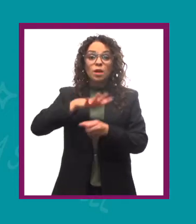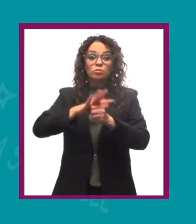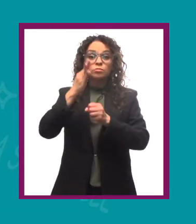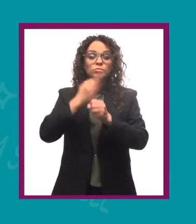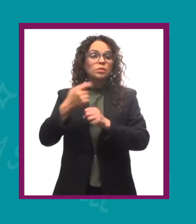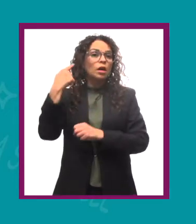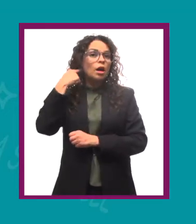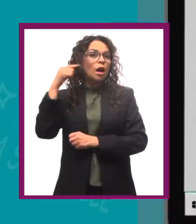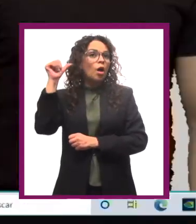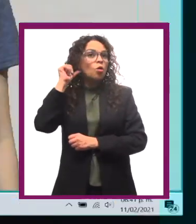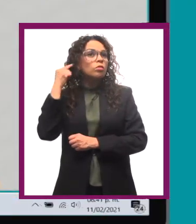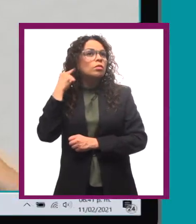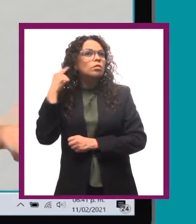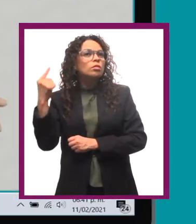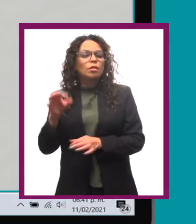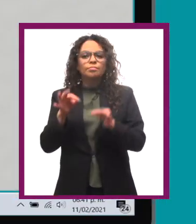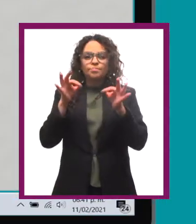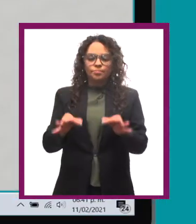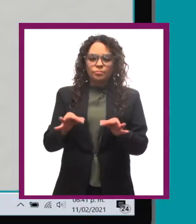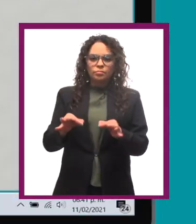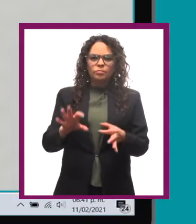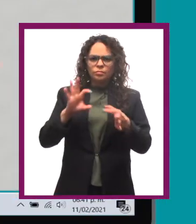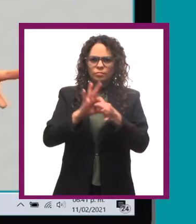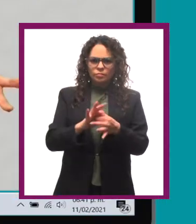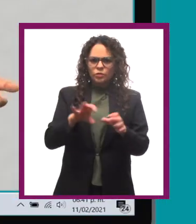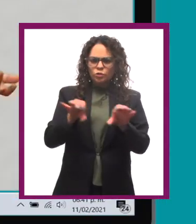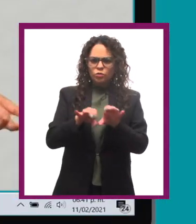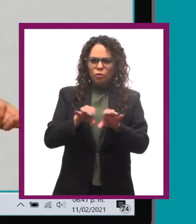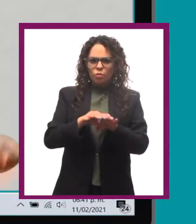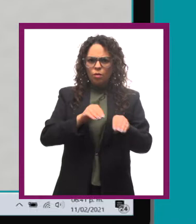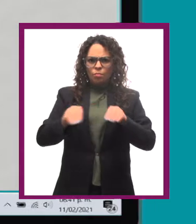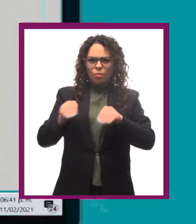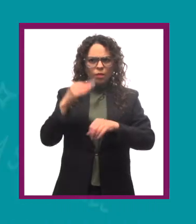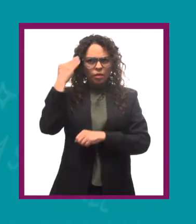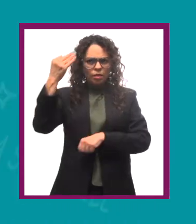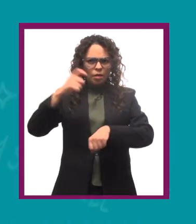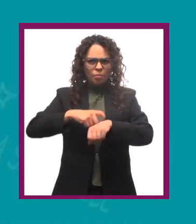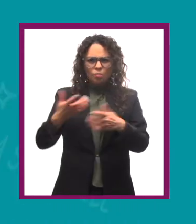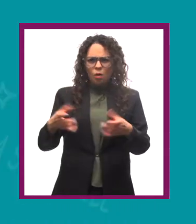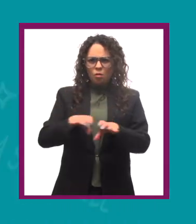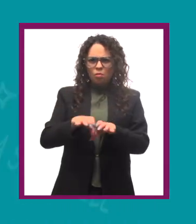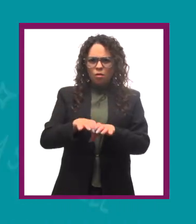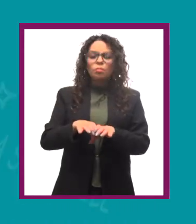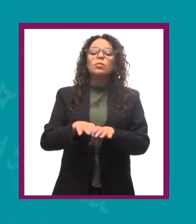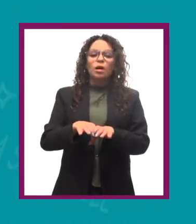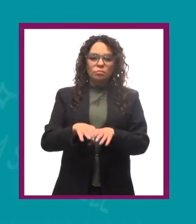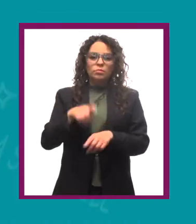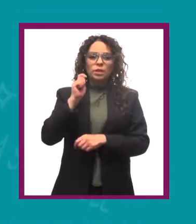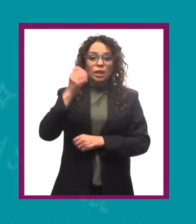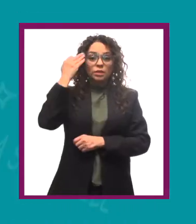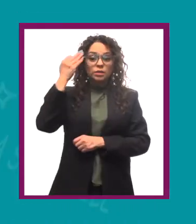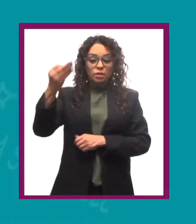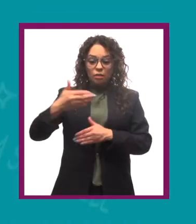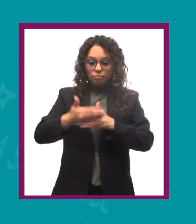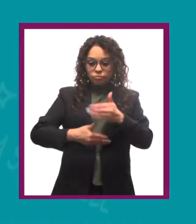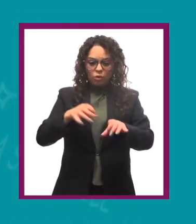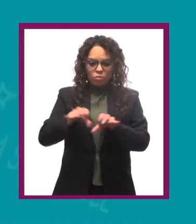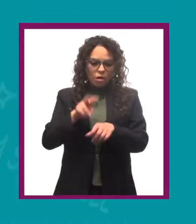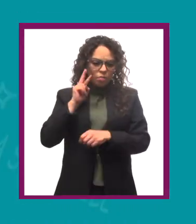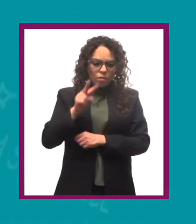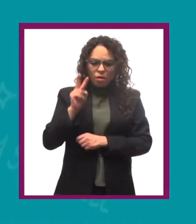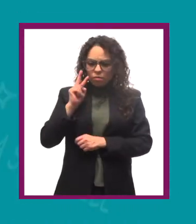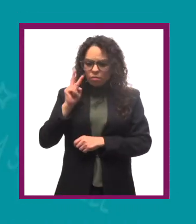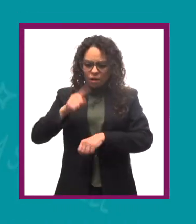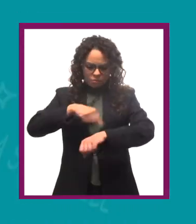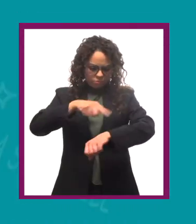auditiva ¿En qué consiste la percepción del movimiento y el tiempo? Nuestras emociones interfieren en la percepción del tiempo